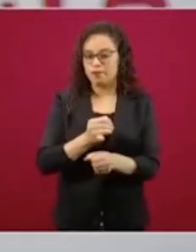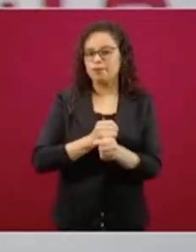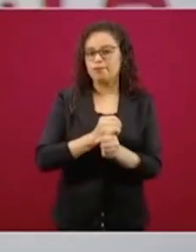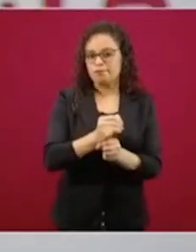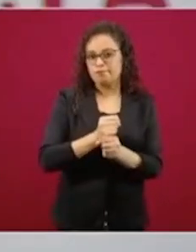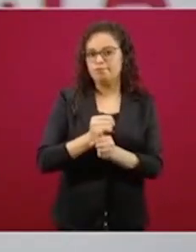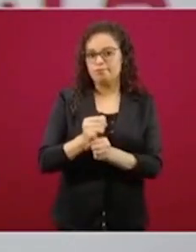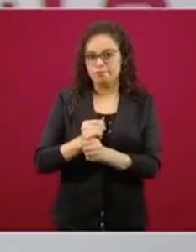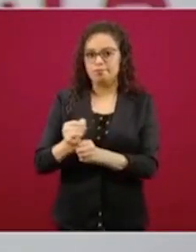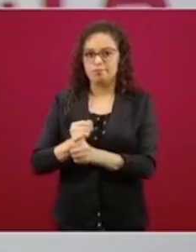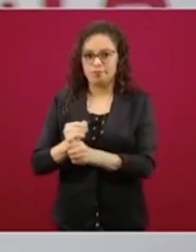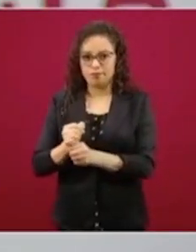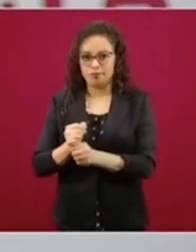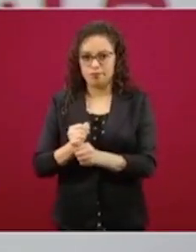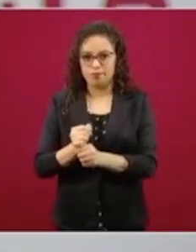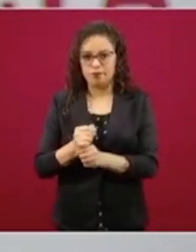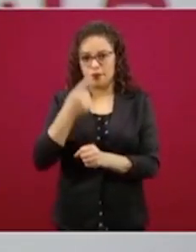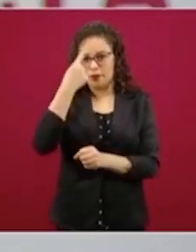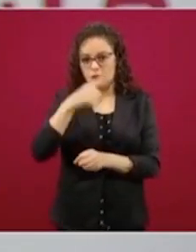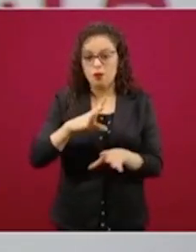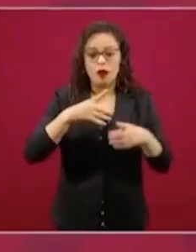vacunas.